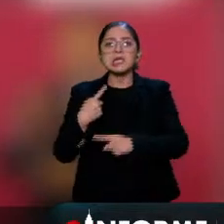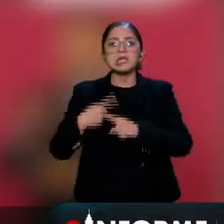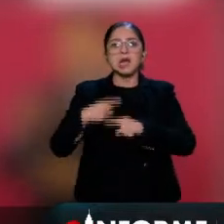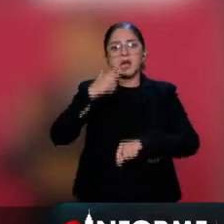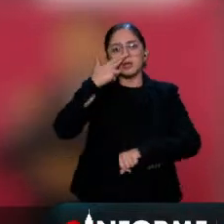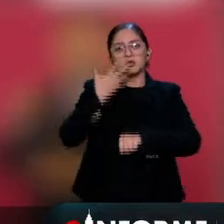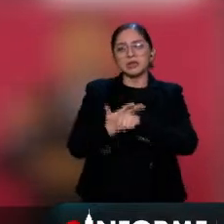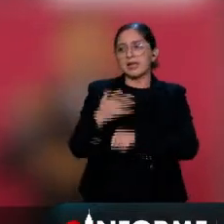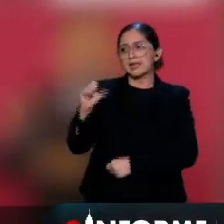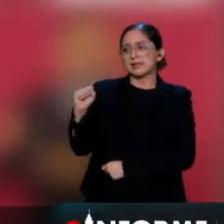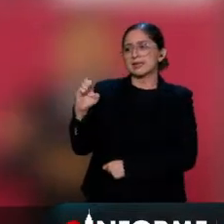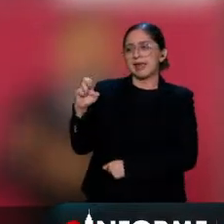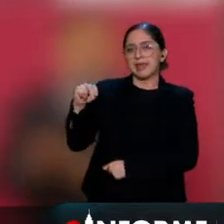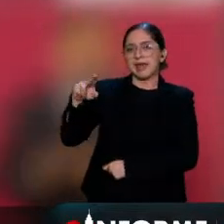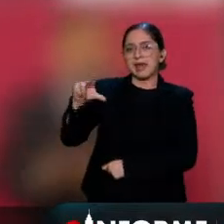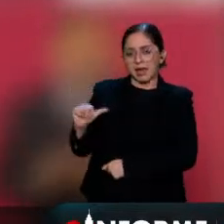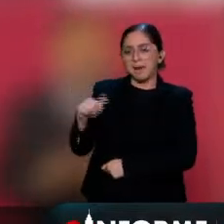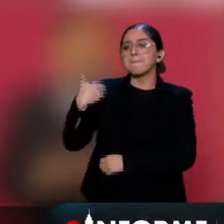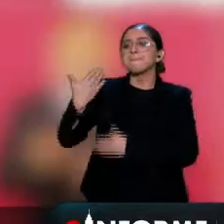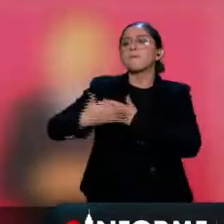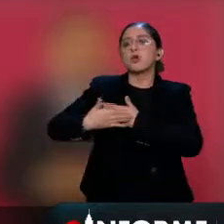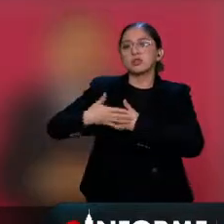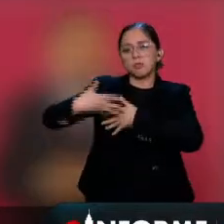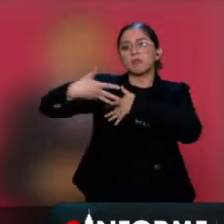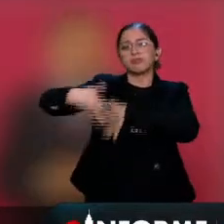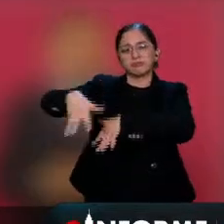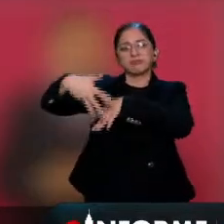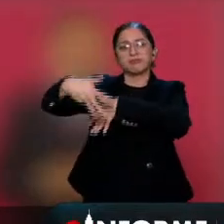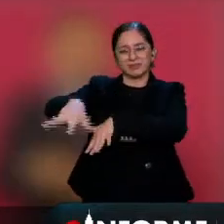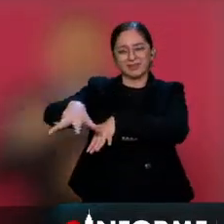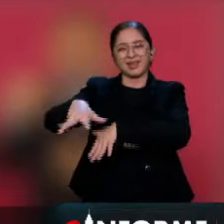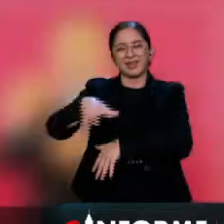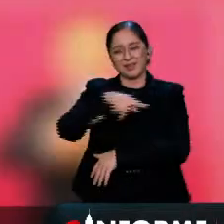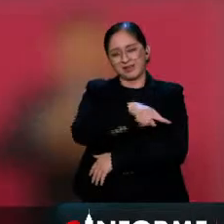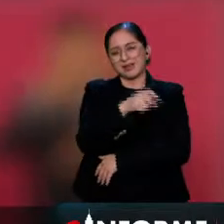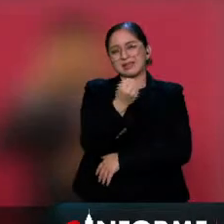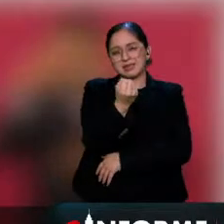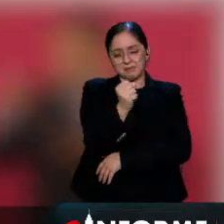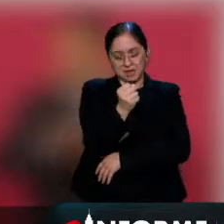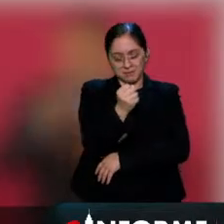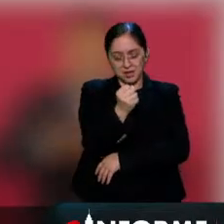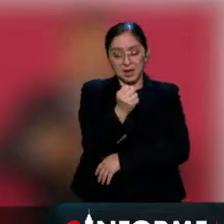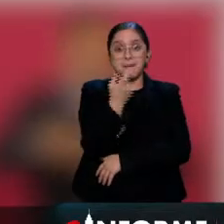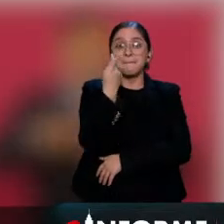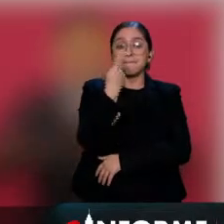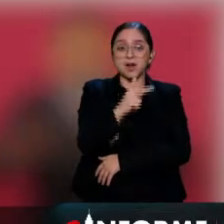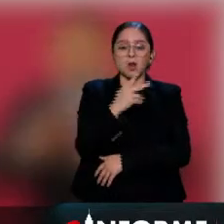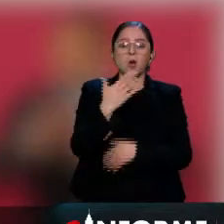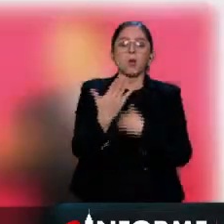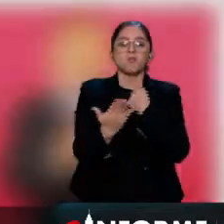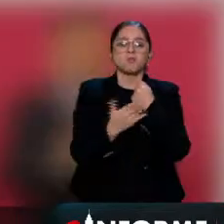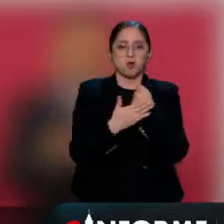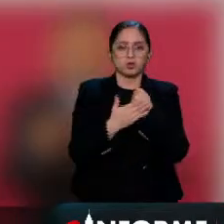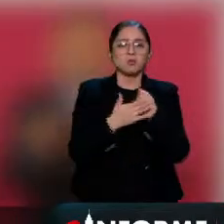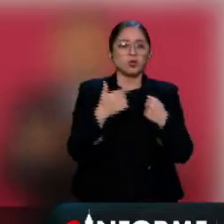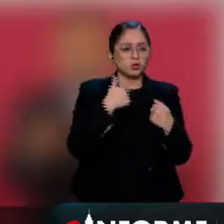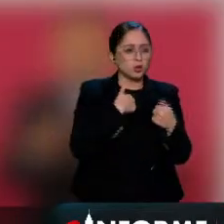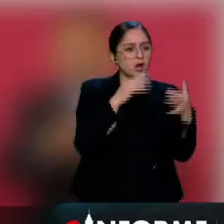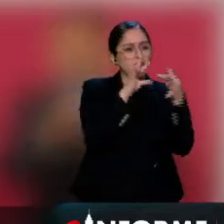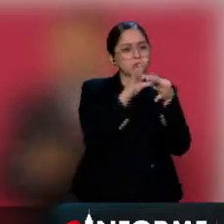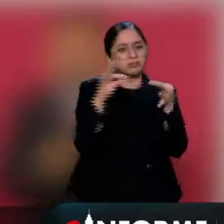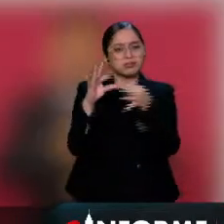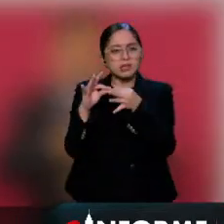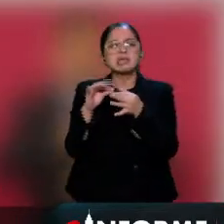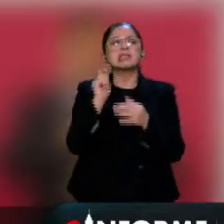voy a emitir un acuerdo para que ya por completo la Guardia